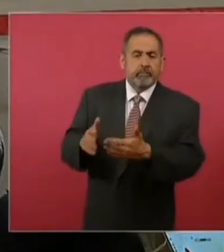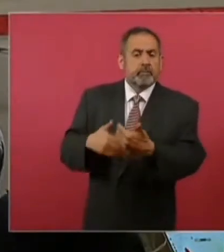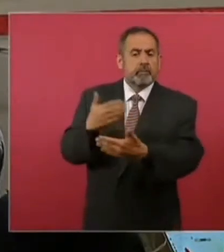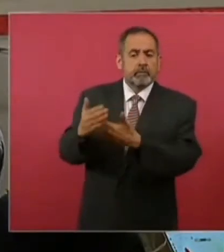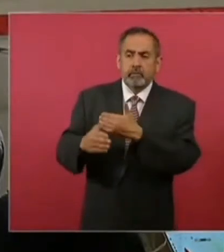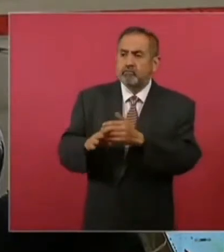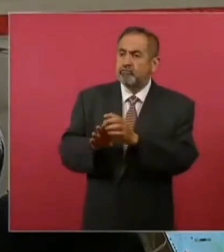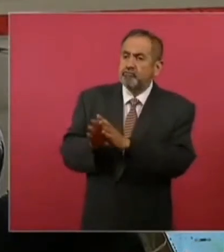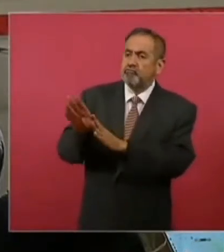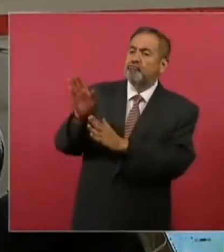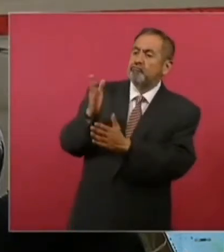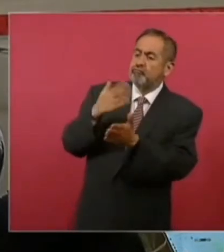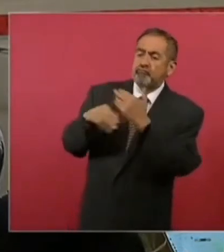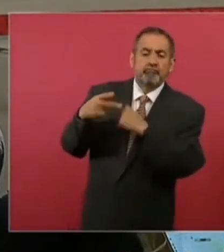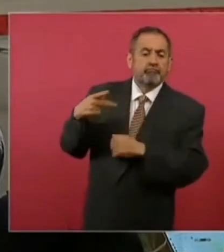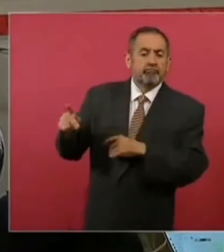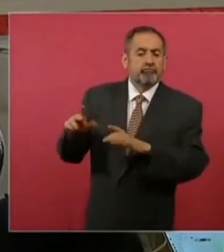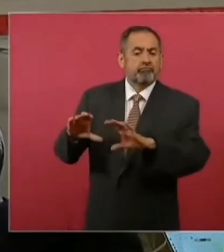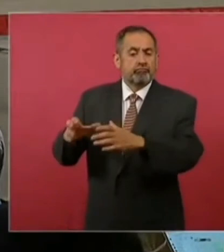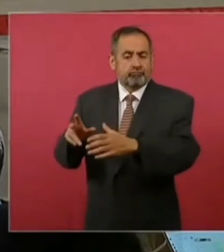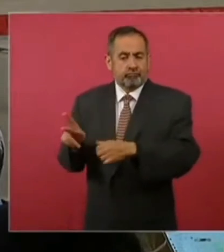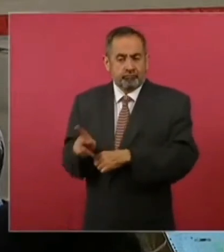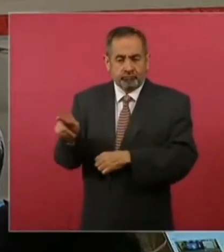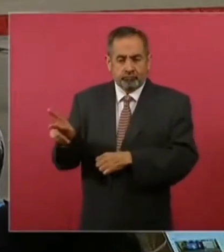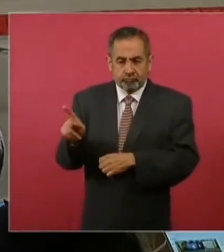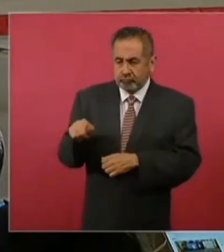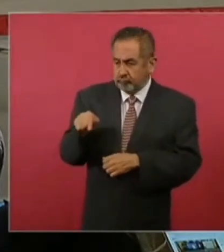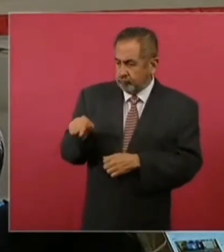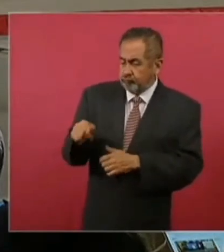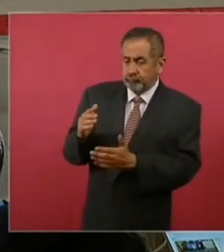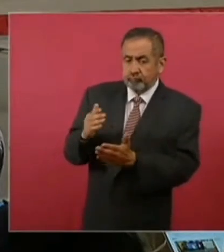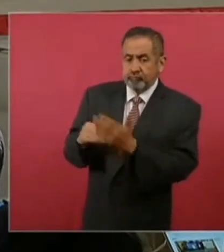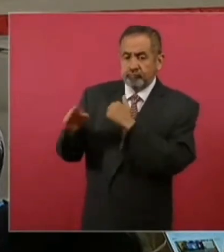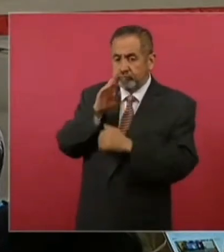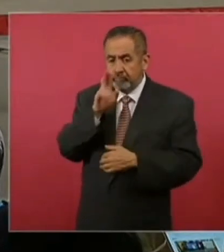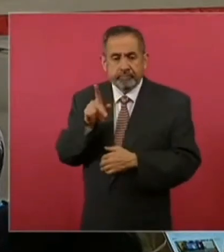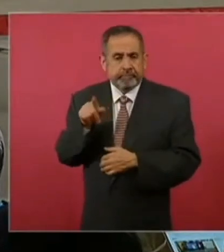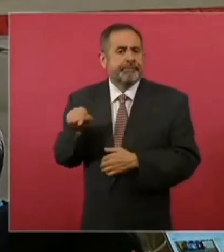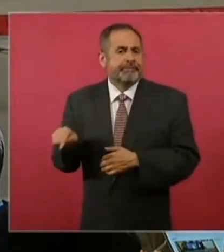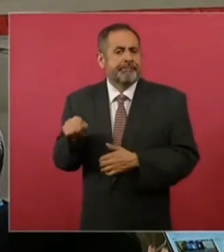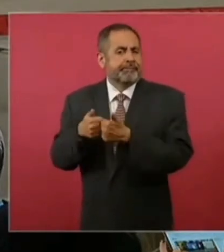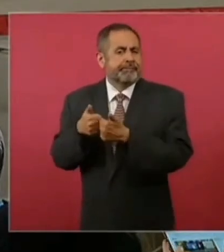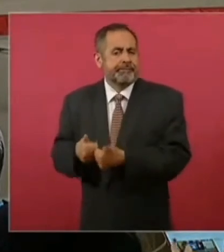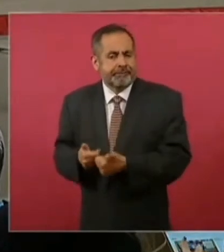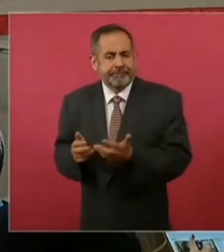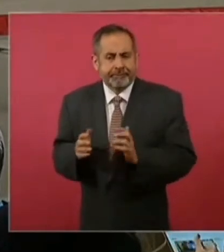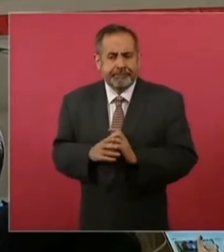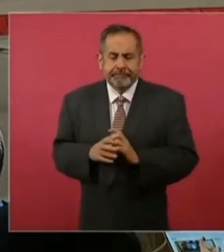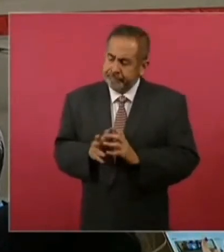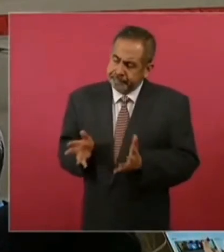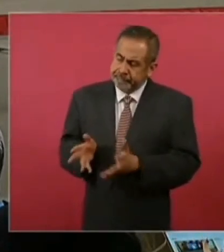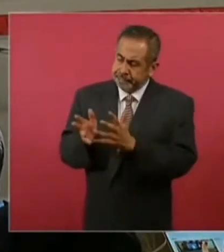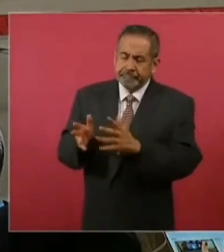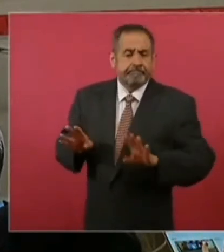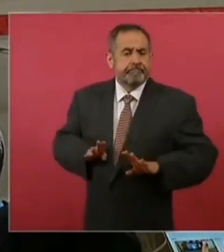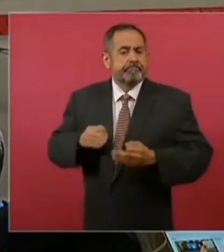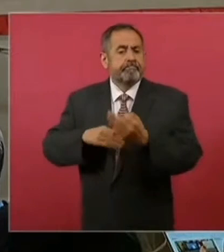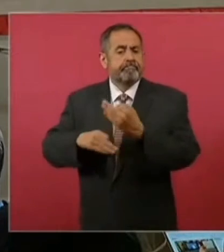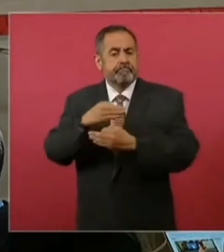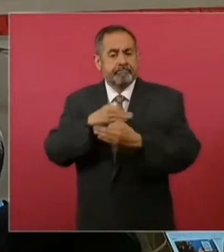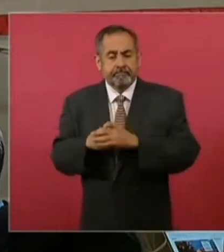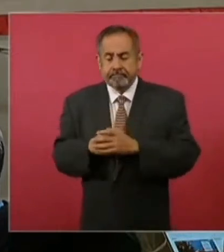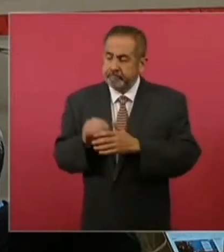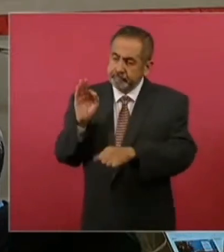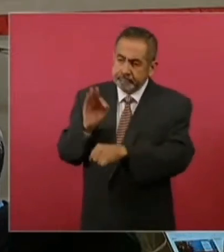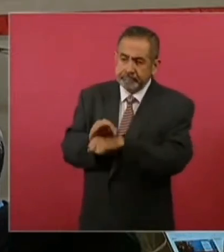estrategia para mitigar la migración forzada. Promover el desarrollo nos conviene a todos. Promover el